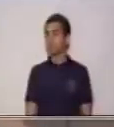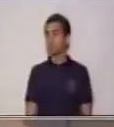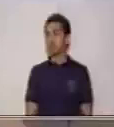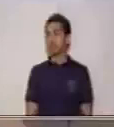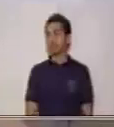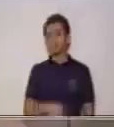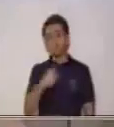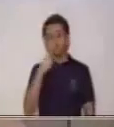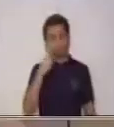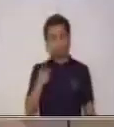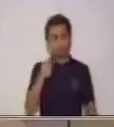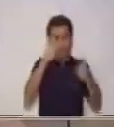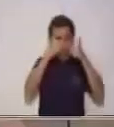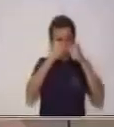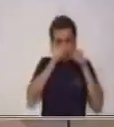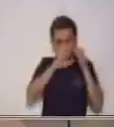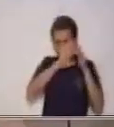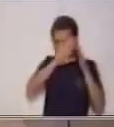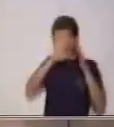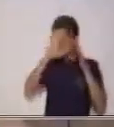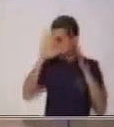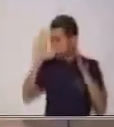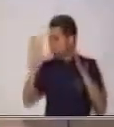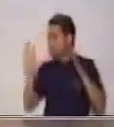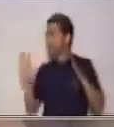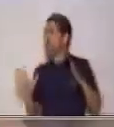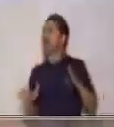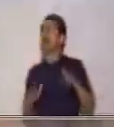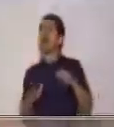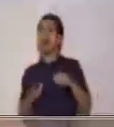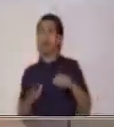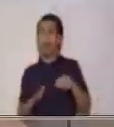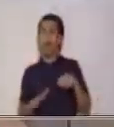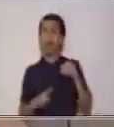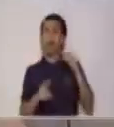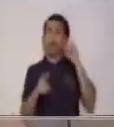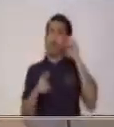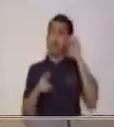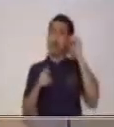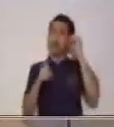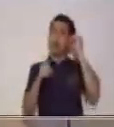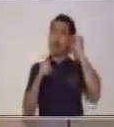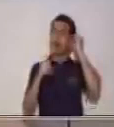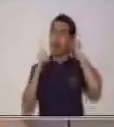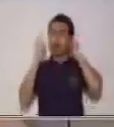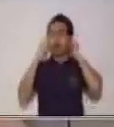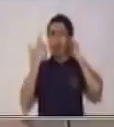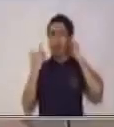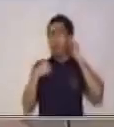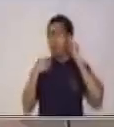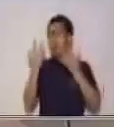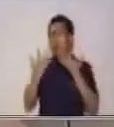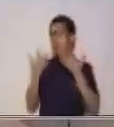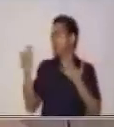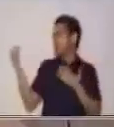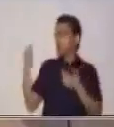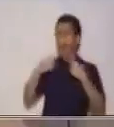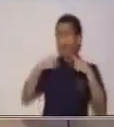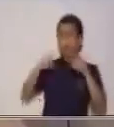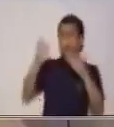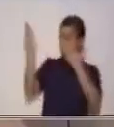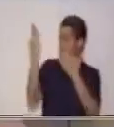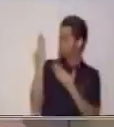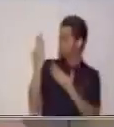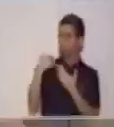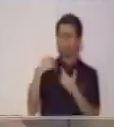a fondo, tal vez te preguntas o te dicen, no, eso yo no lo necesito en este momento. Pero a veces